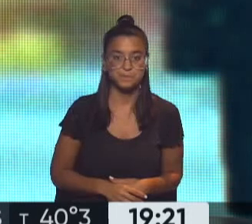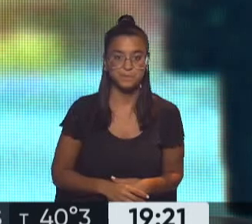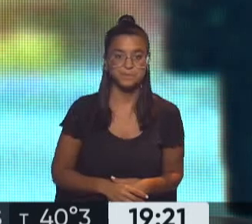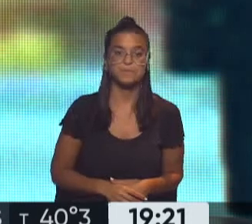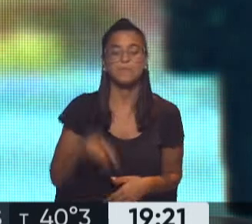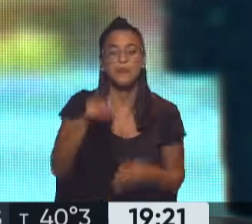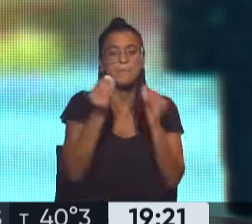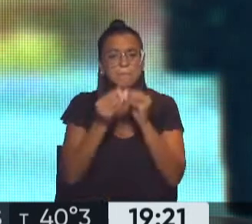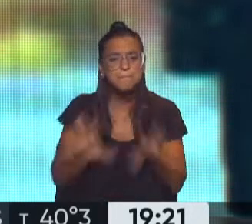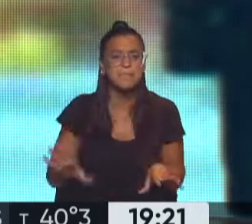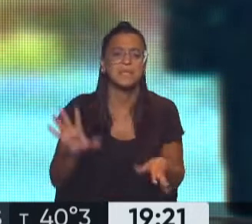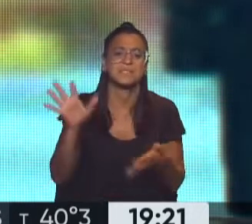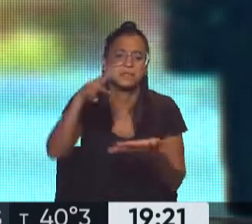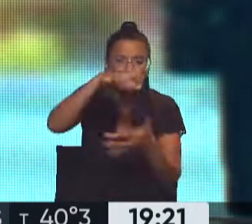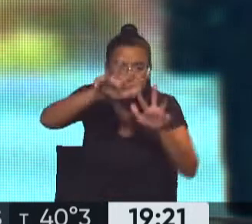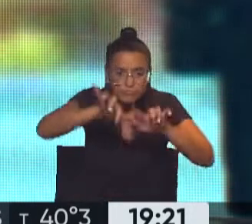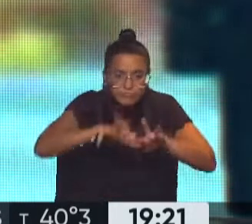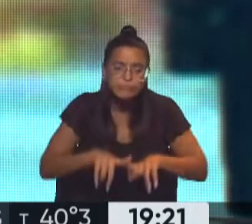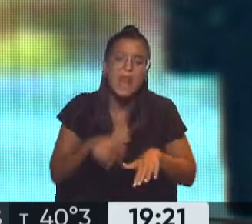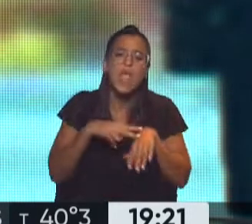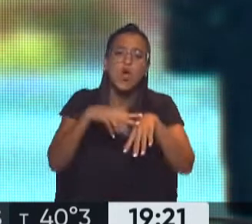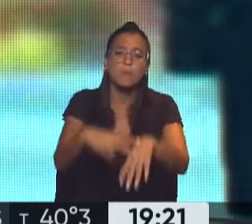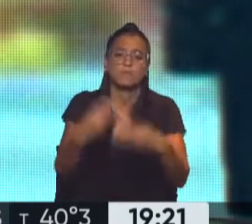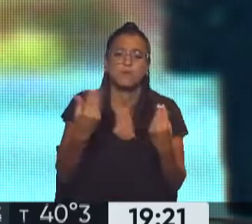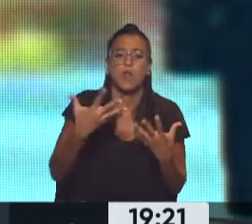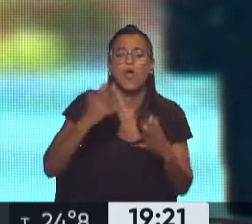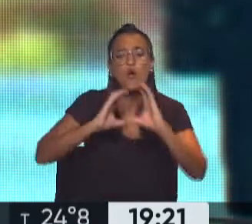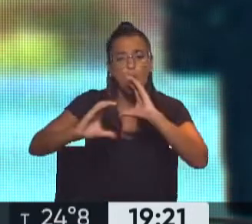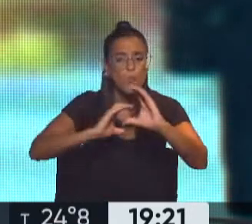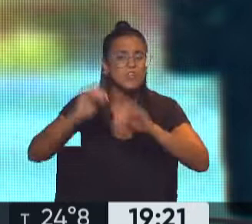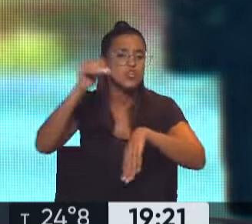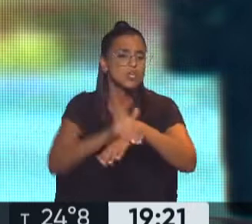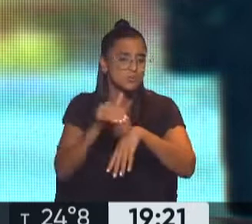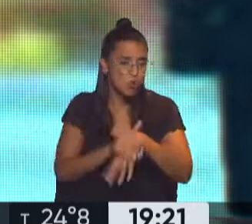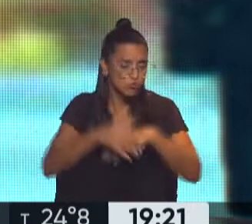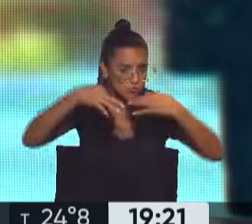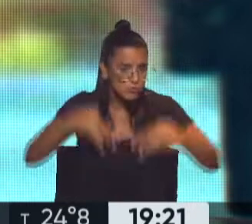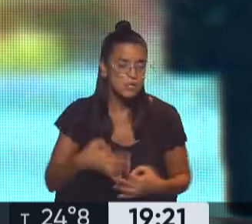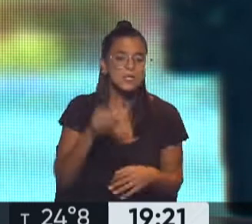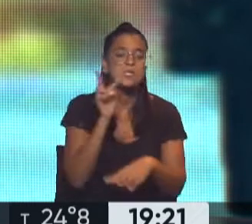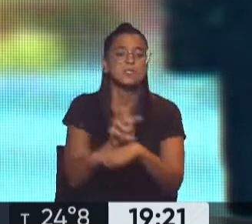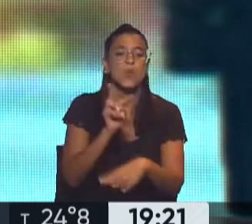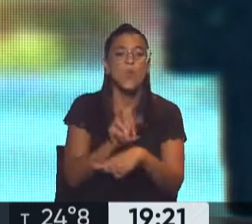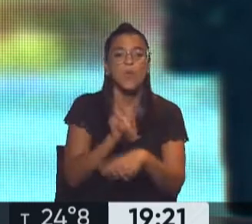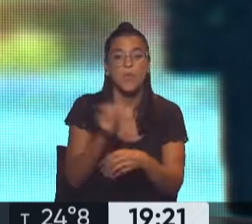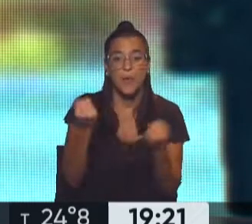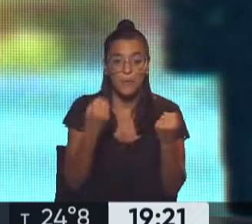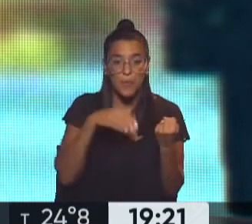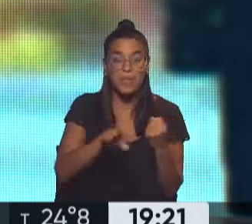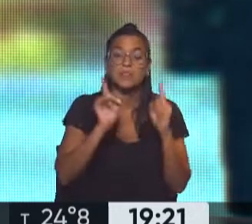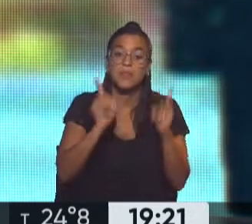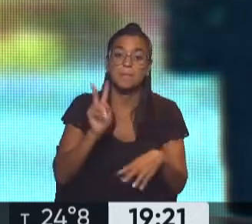Se comenzará a redactar recomendaciones para la comunicación responsable de la seguridad vial e